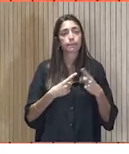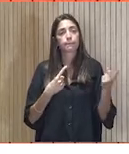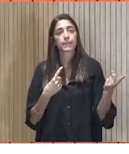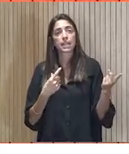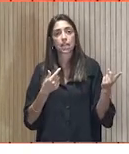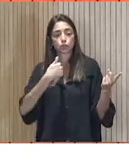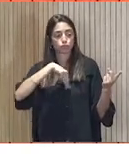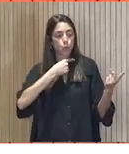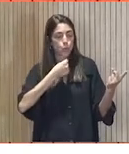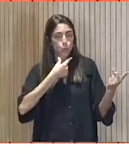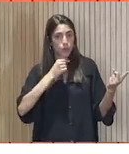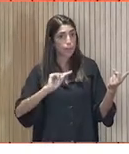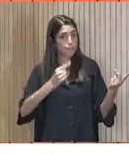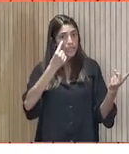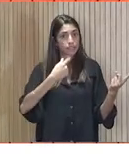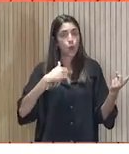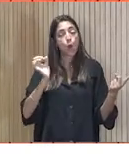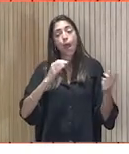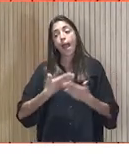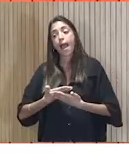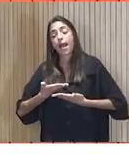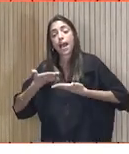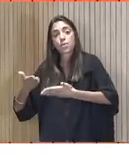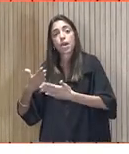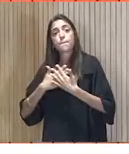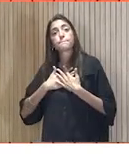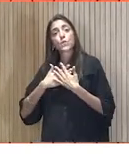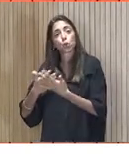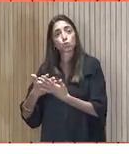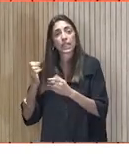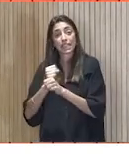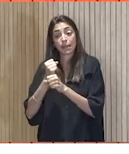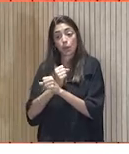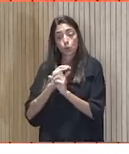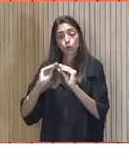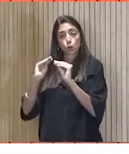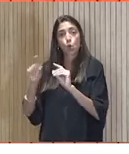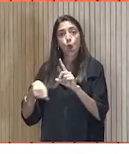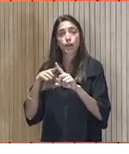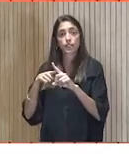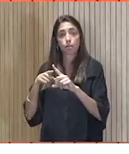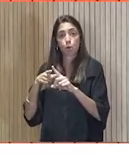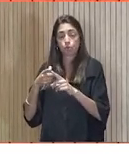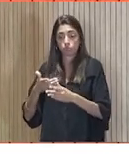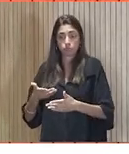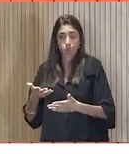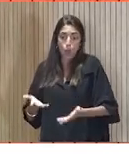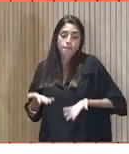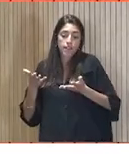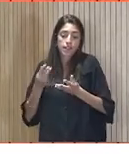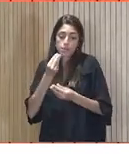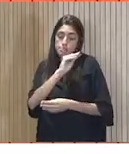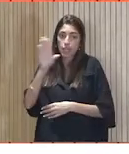gustaría, pues a lo mejor ayudar a un voluntario en su trabajo para sacárselo a él y que él se pueda ir a